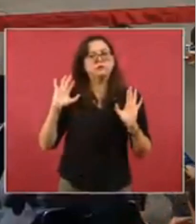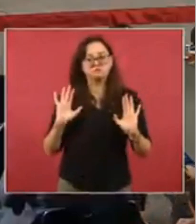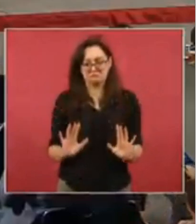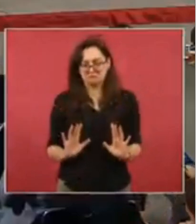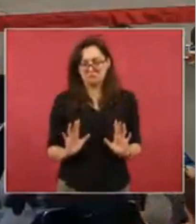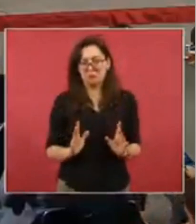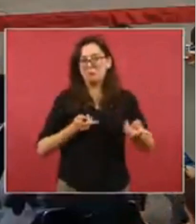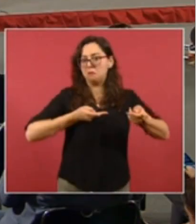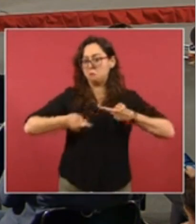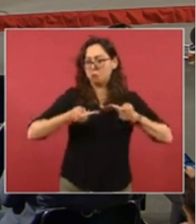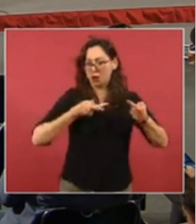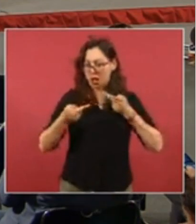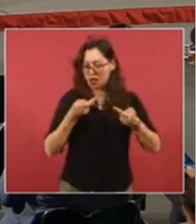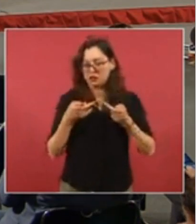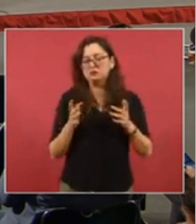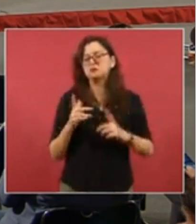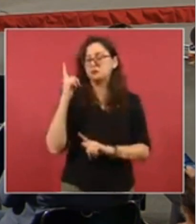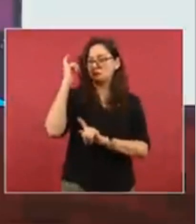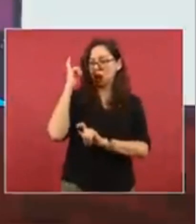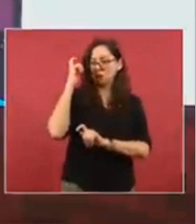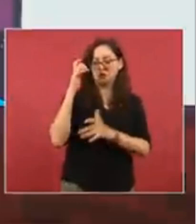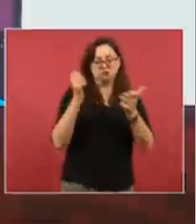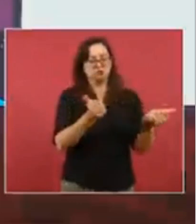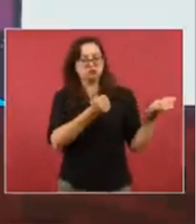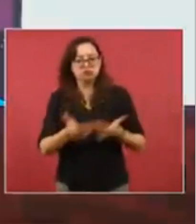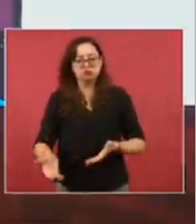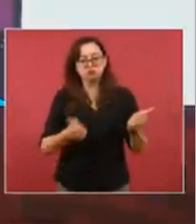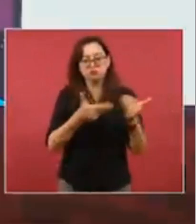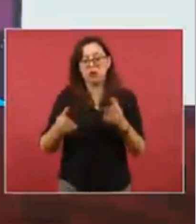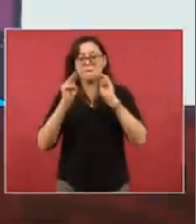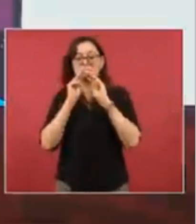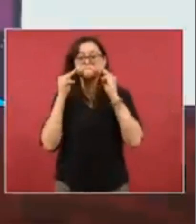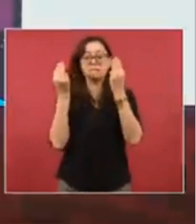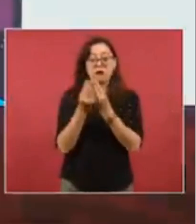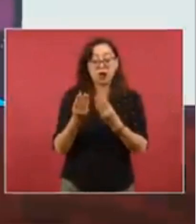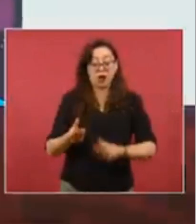de los narcotraficantes.